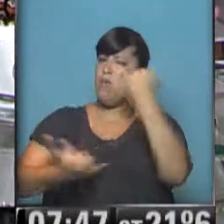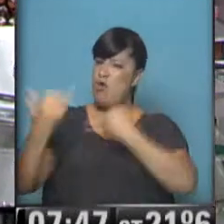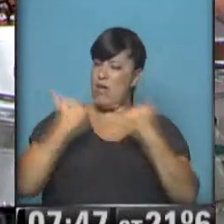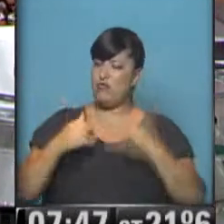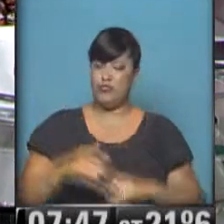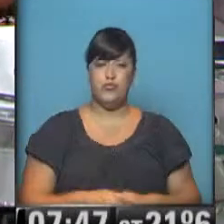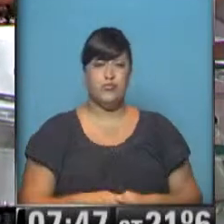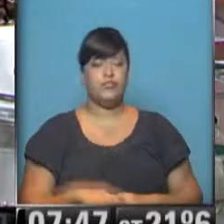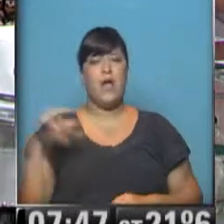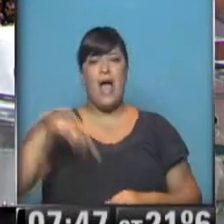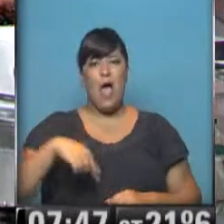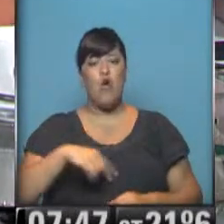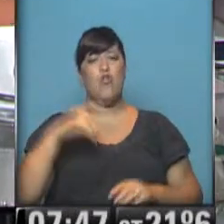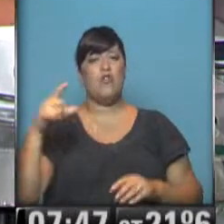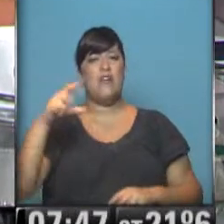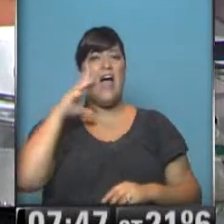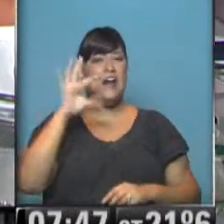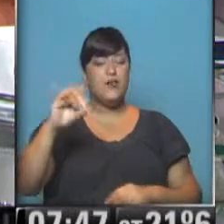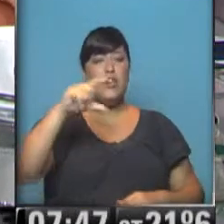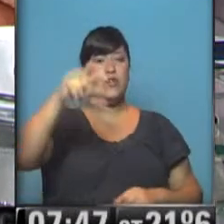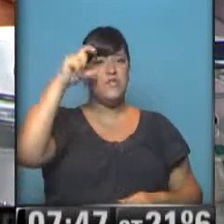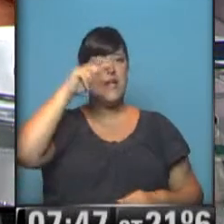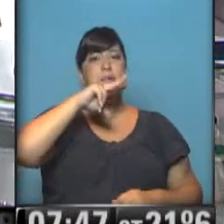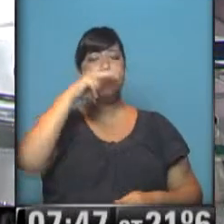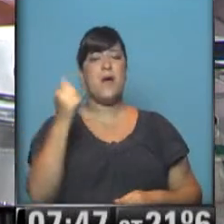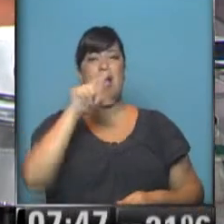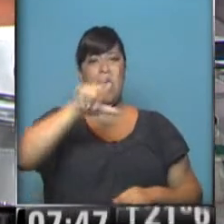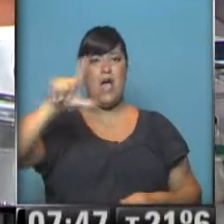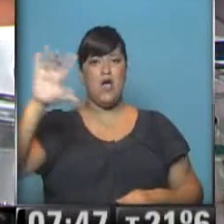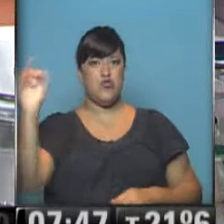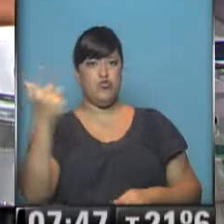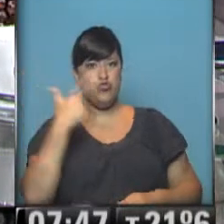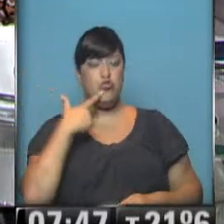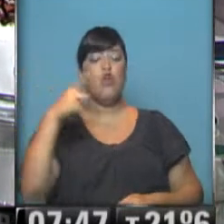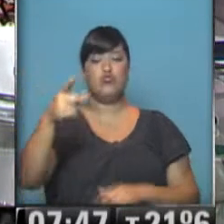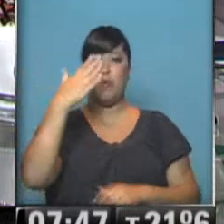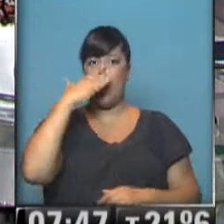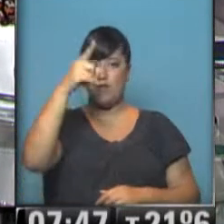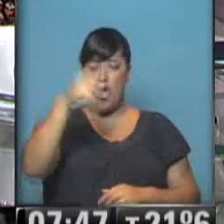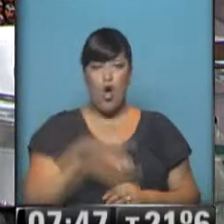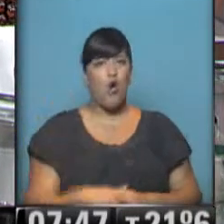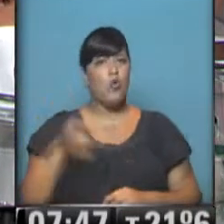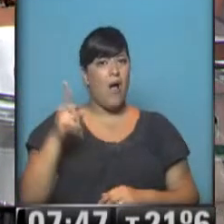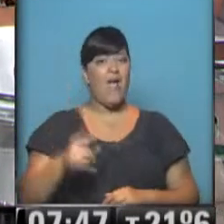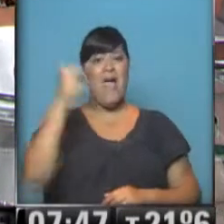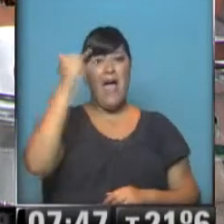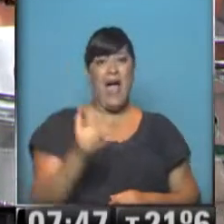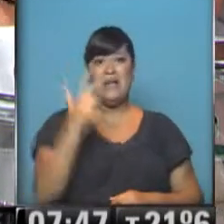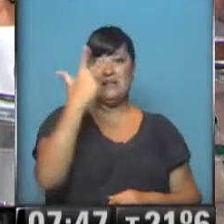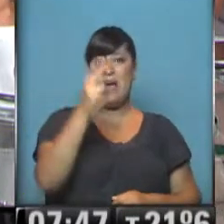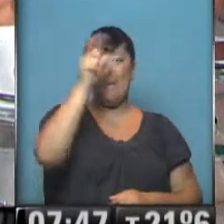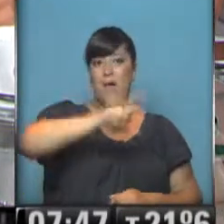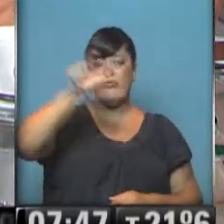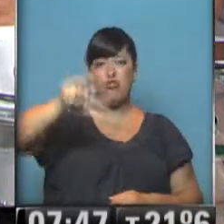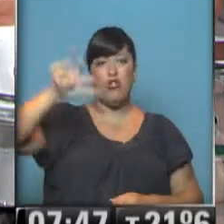Bien, vamos a irnos ahora a Río Ceballos, dentro de la provincia de Córdoba, una de las localidades más afectadas, allí se registraron tres, de las